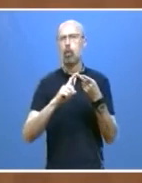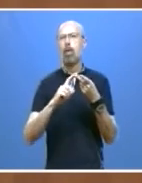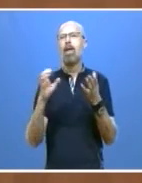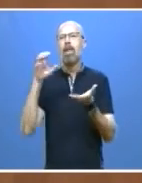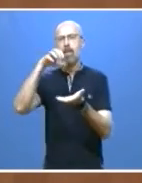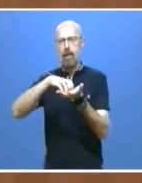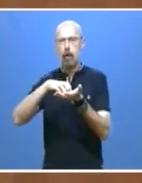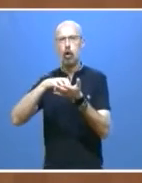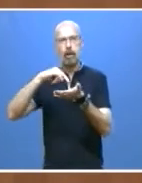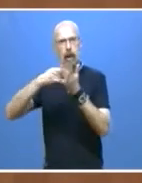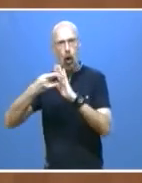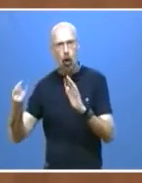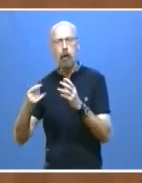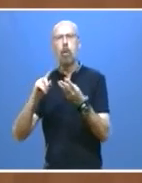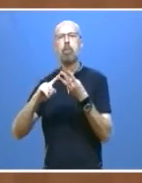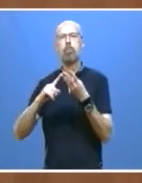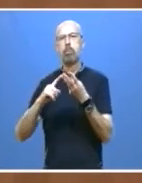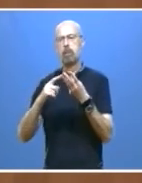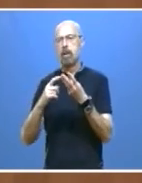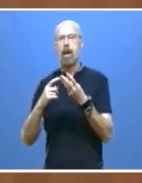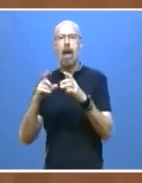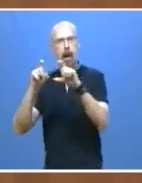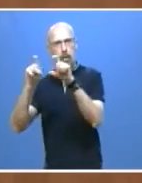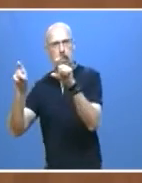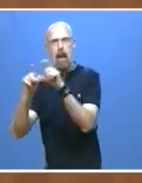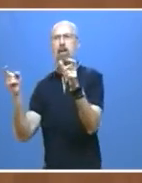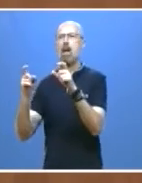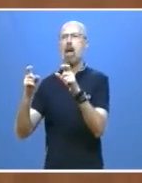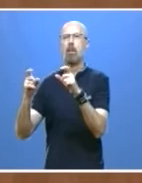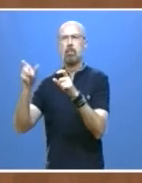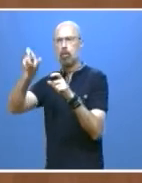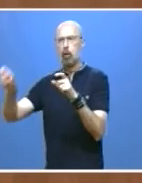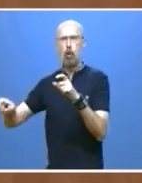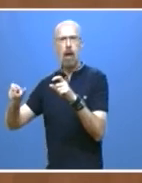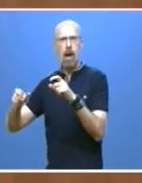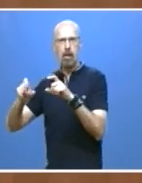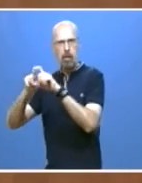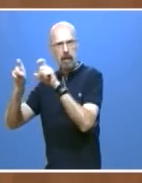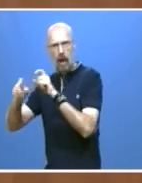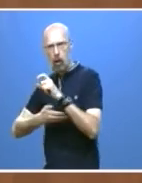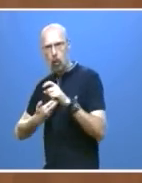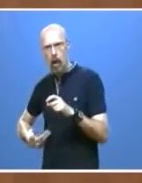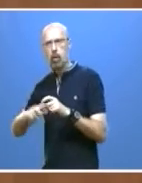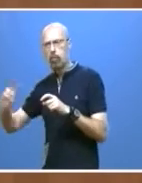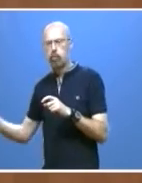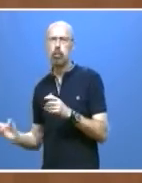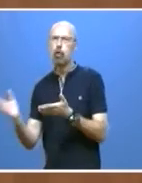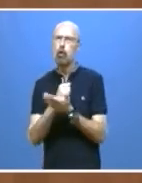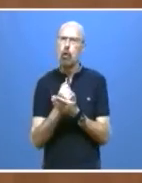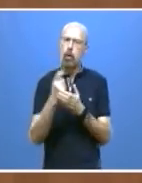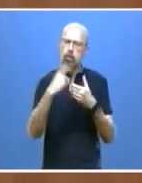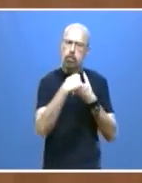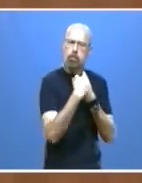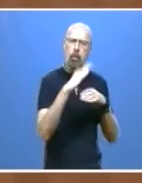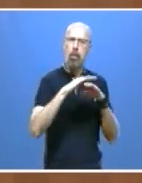clústeres, empresas y emprendedores. Quiero poner un ejemplo reciente de esta apuesta que es la partida de más de dos millones de